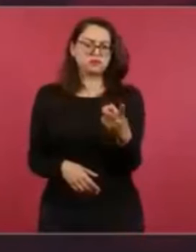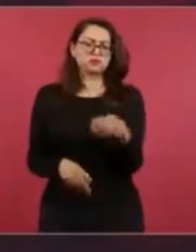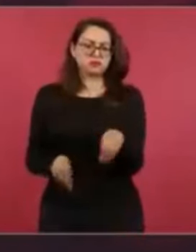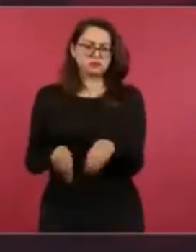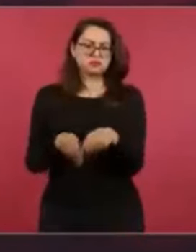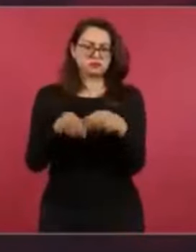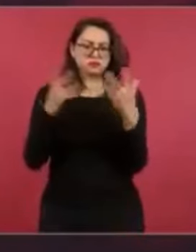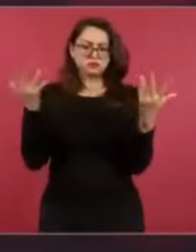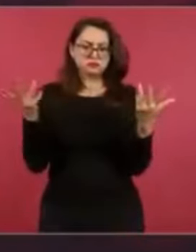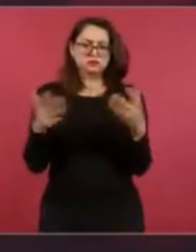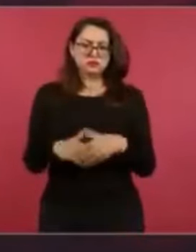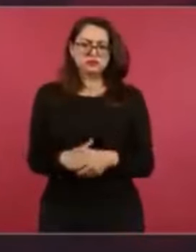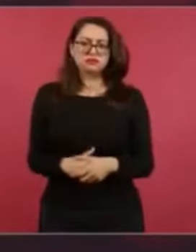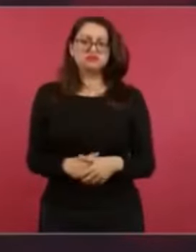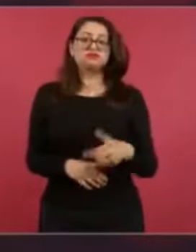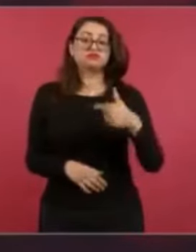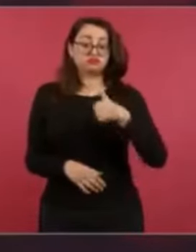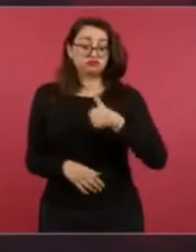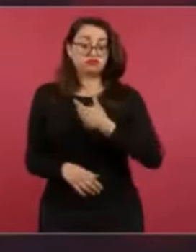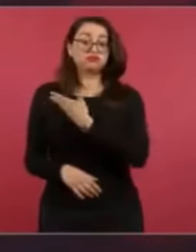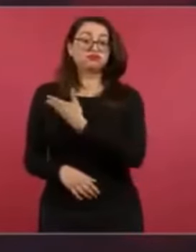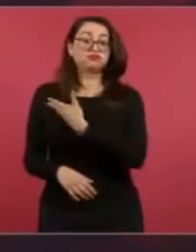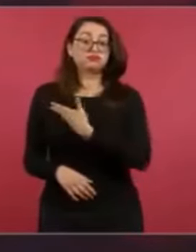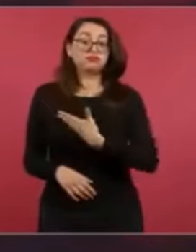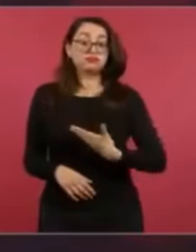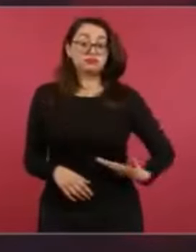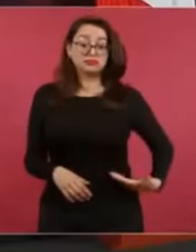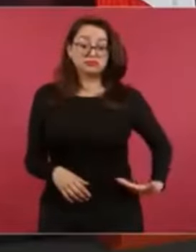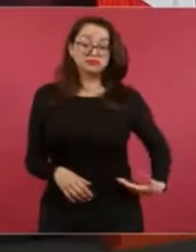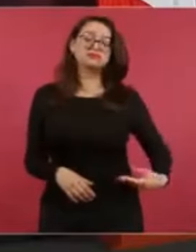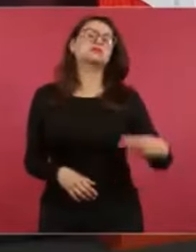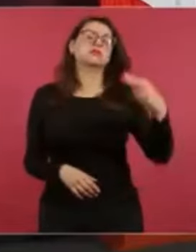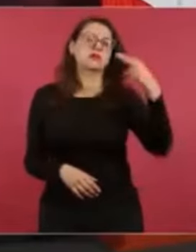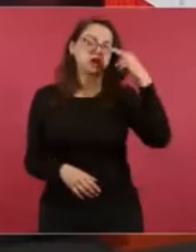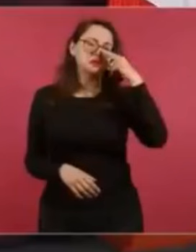soy un presidente naco,